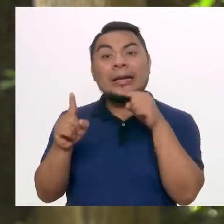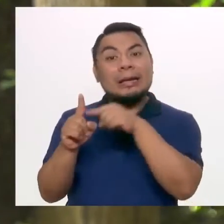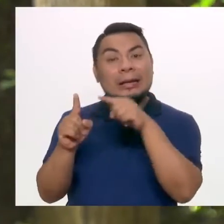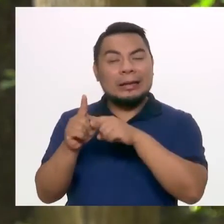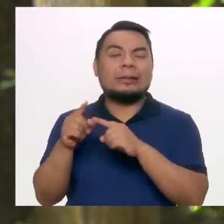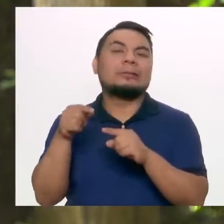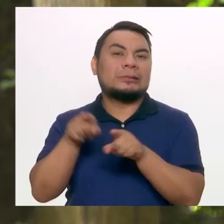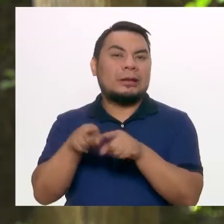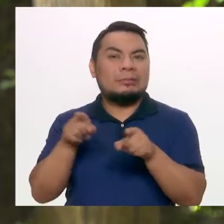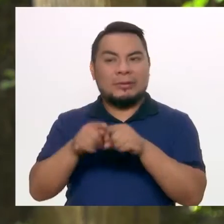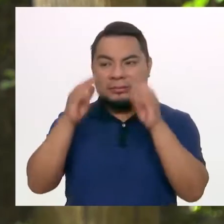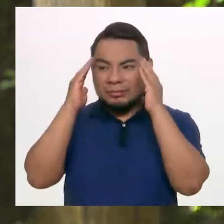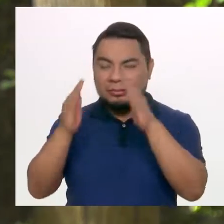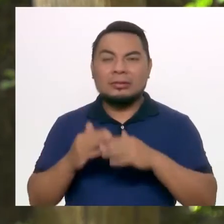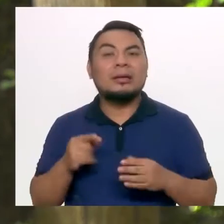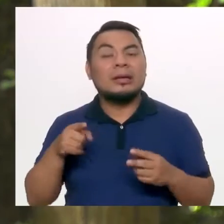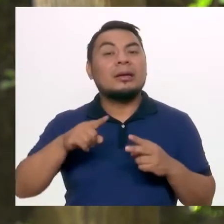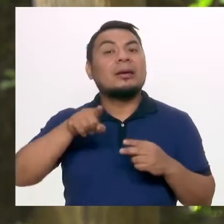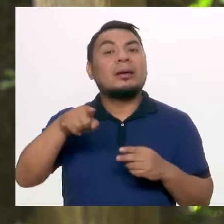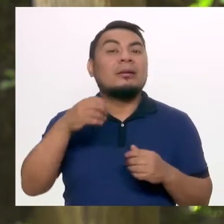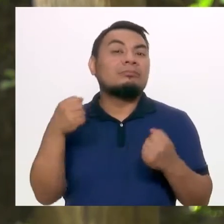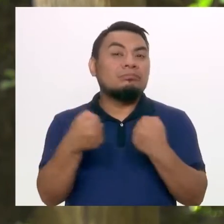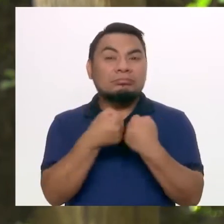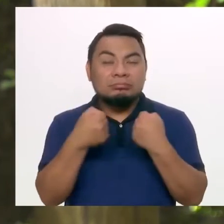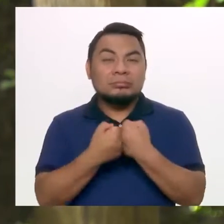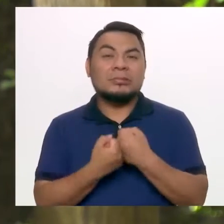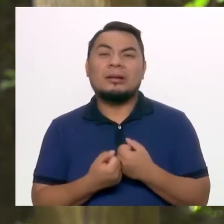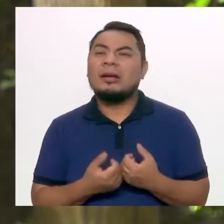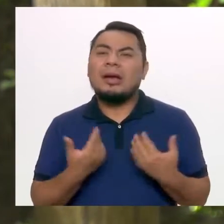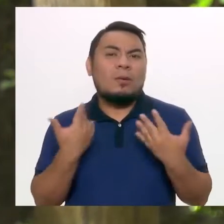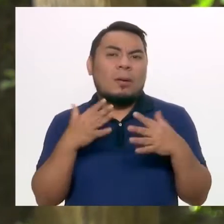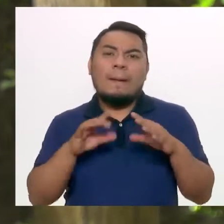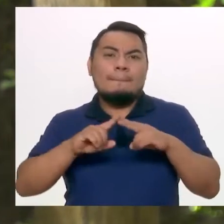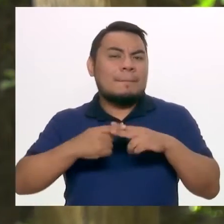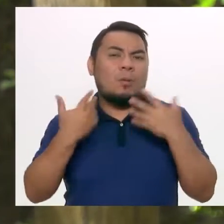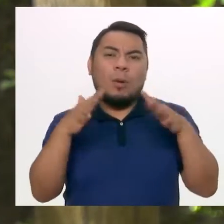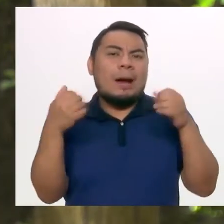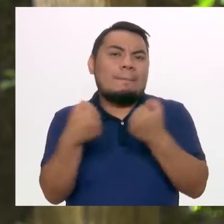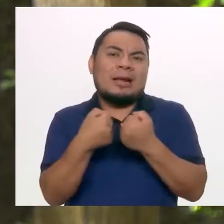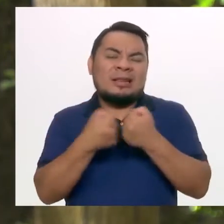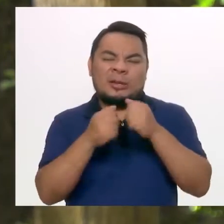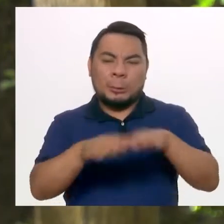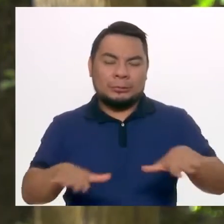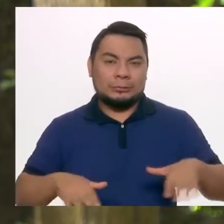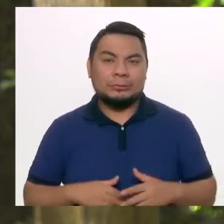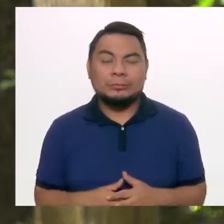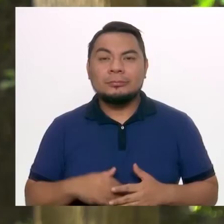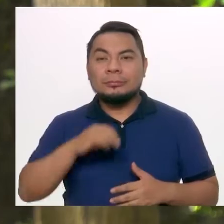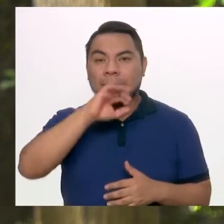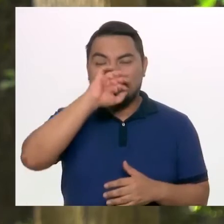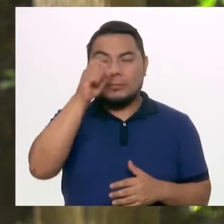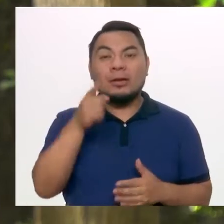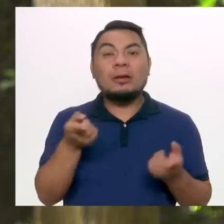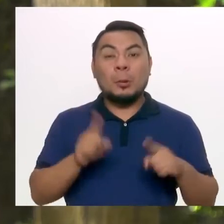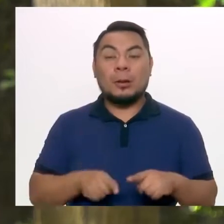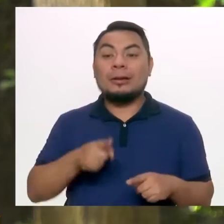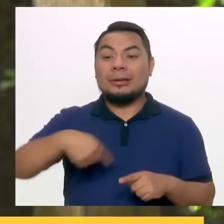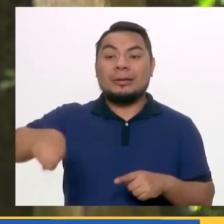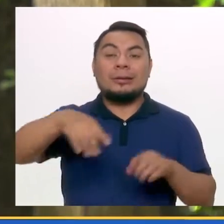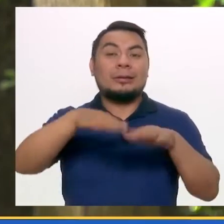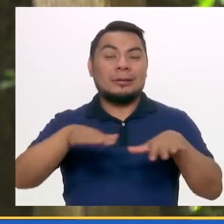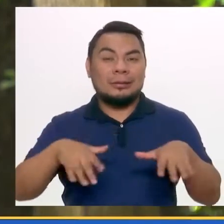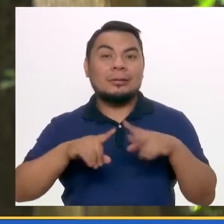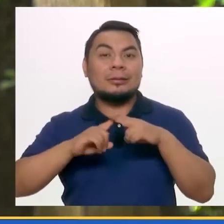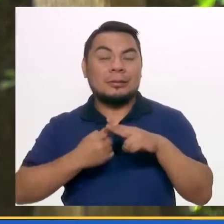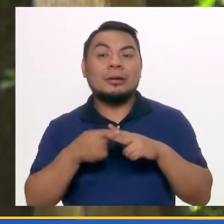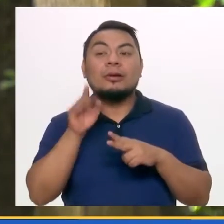Pero el bullying puede empezar como cualquier pelea entre niños, está fuertemente agravado cuando hay